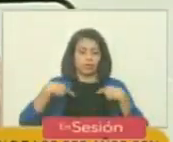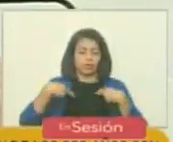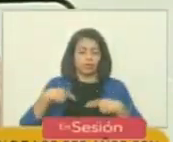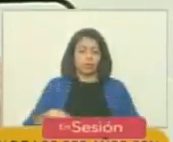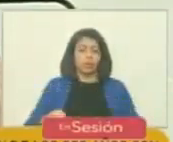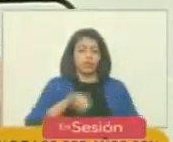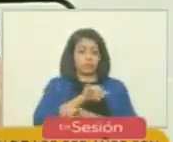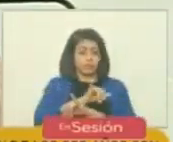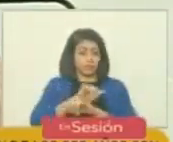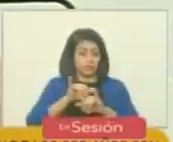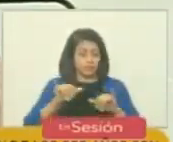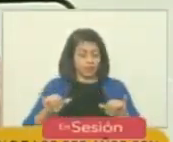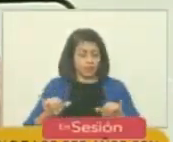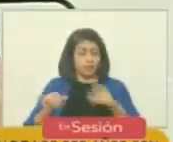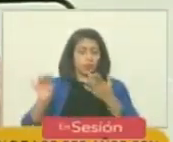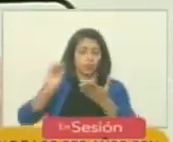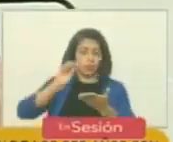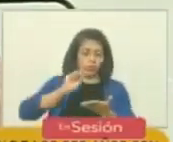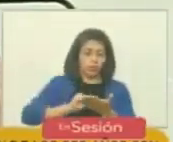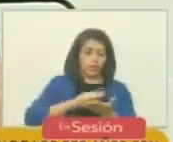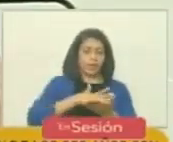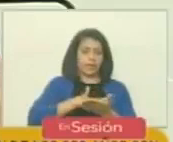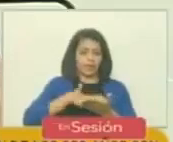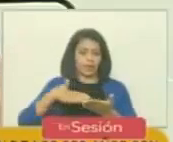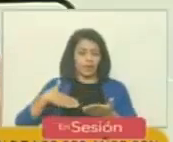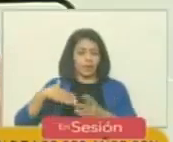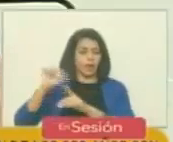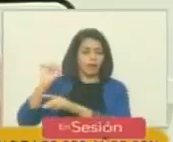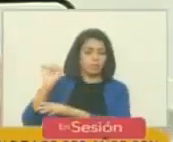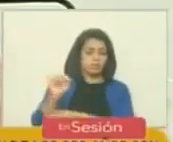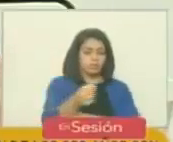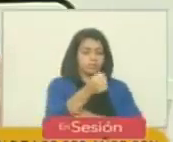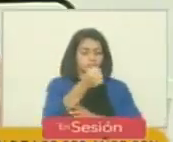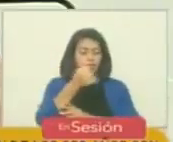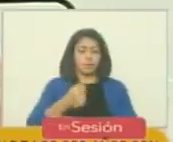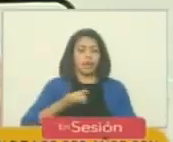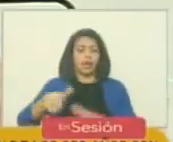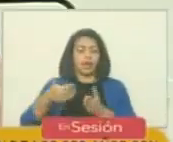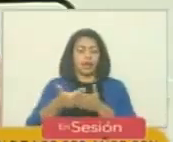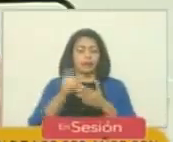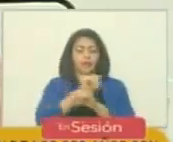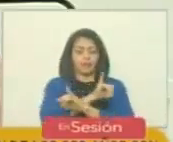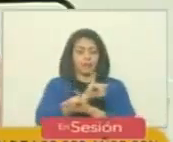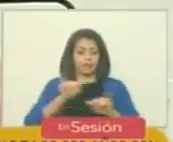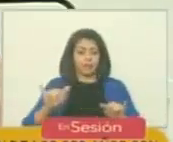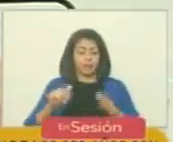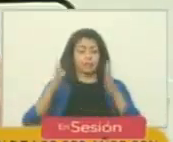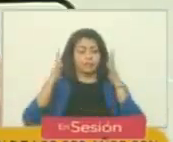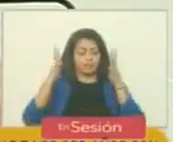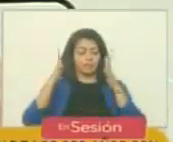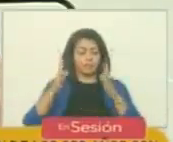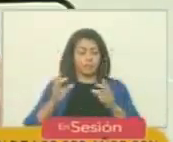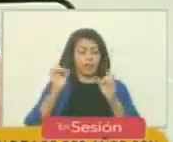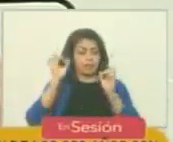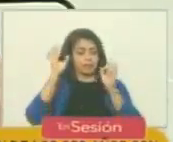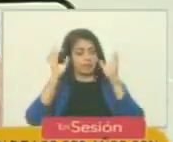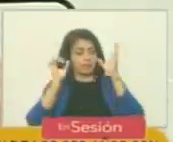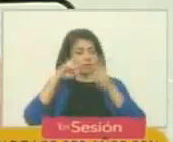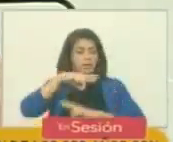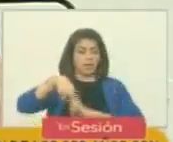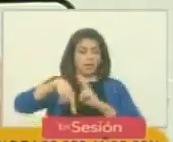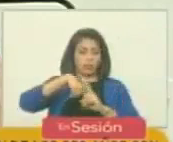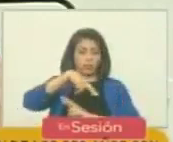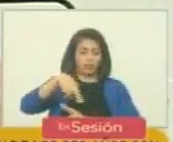Una vez tras otra, intentó vencer al Imperio hasta que al fin encendió la chispa de la revolución.